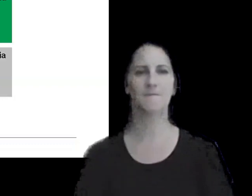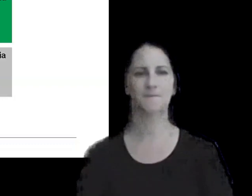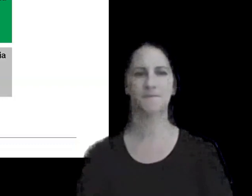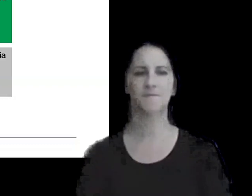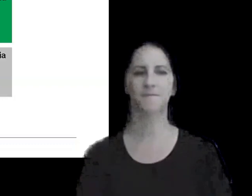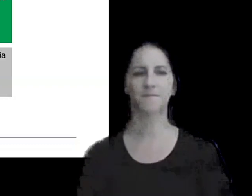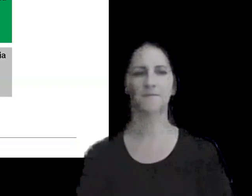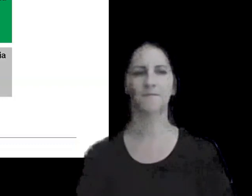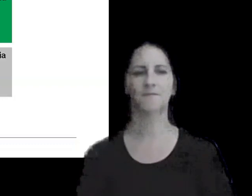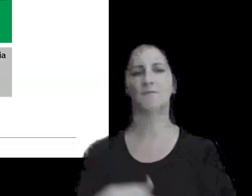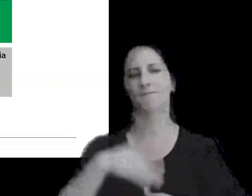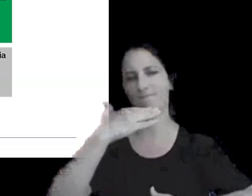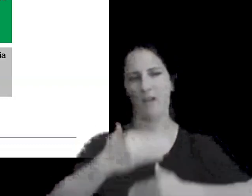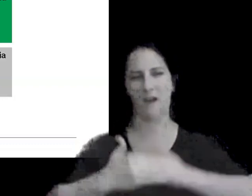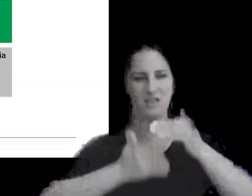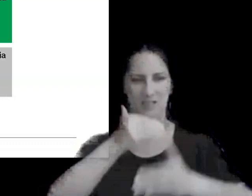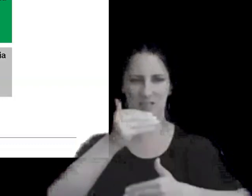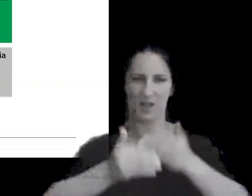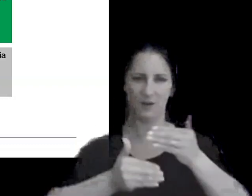desarrollo